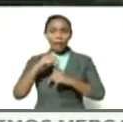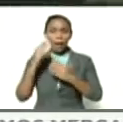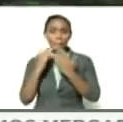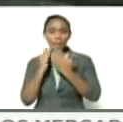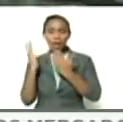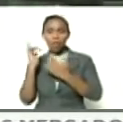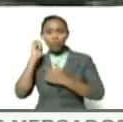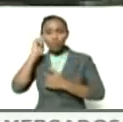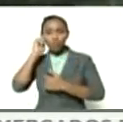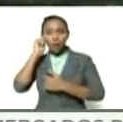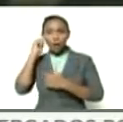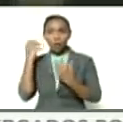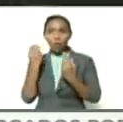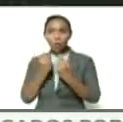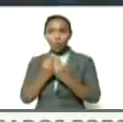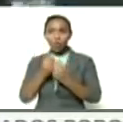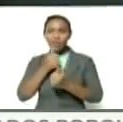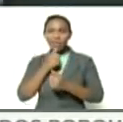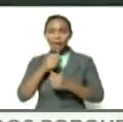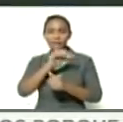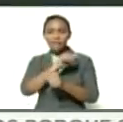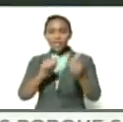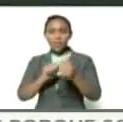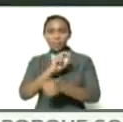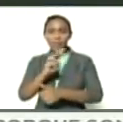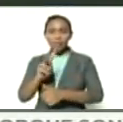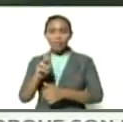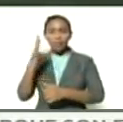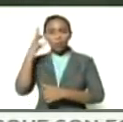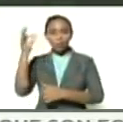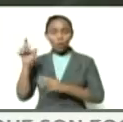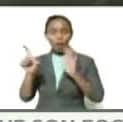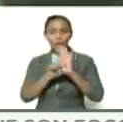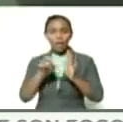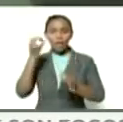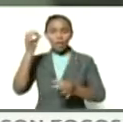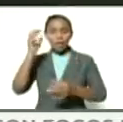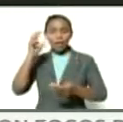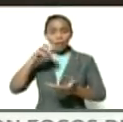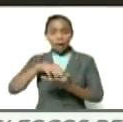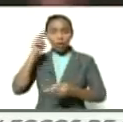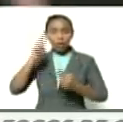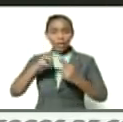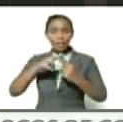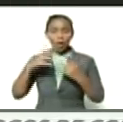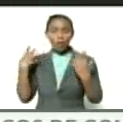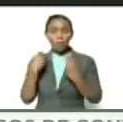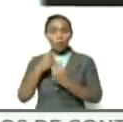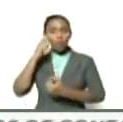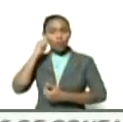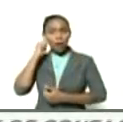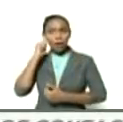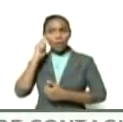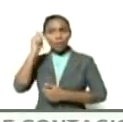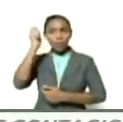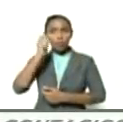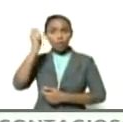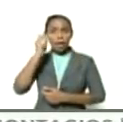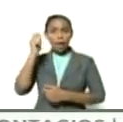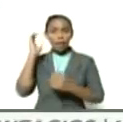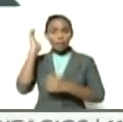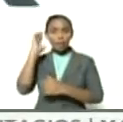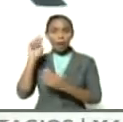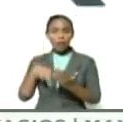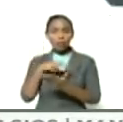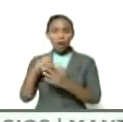lado está el compañero Ángelo Mendoza quien es vicepresidente del consejo legislativo del estado Táchira la compañera Sofía Carrero diputada de la asamblea nacional